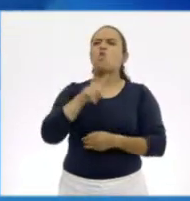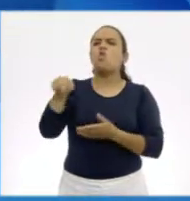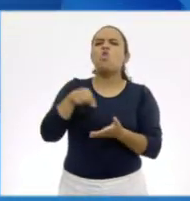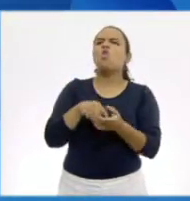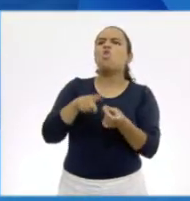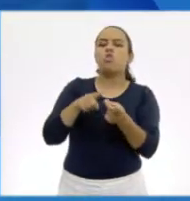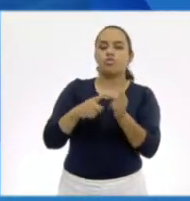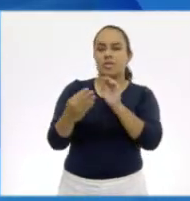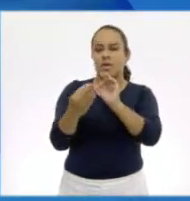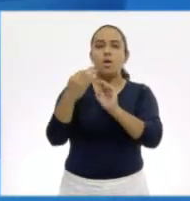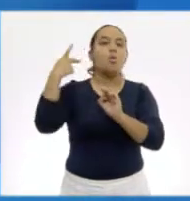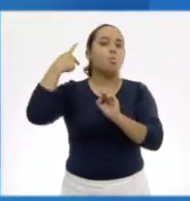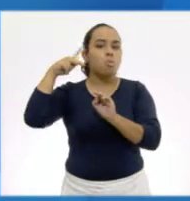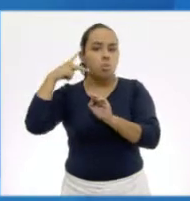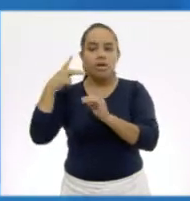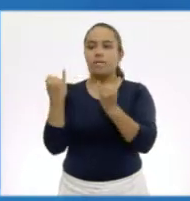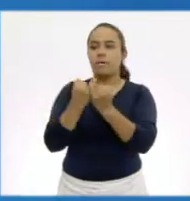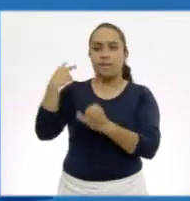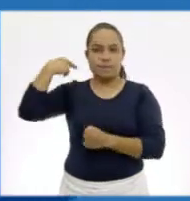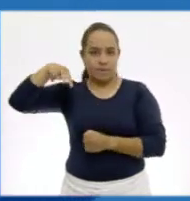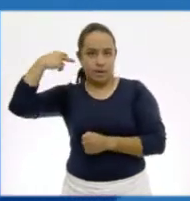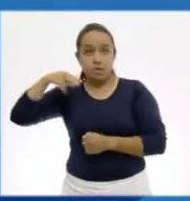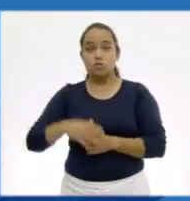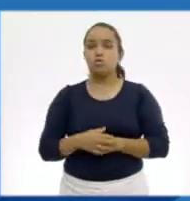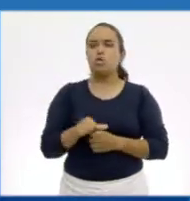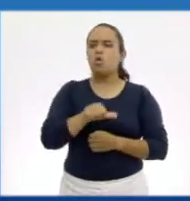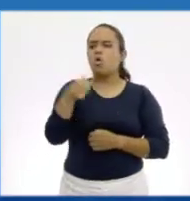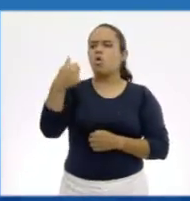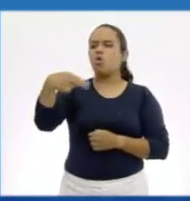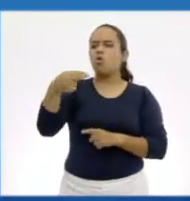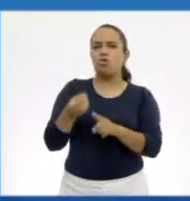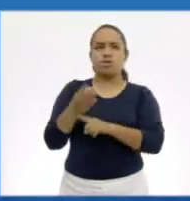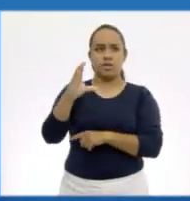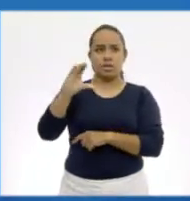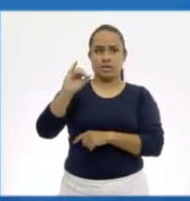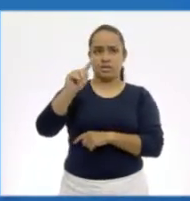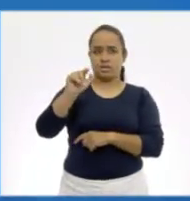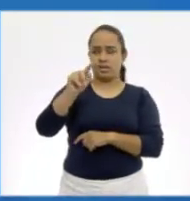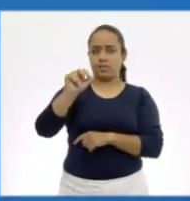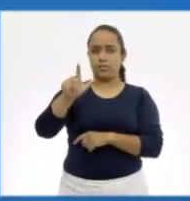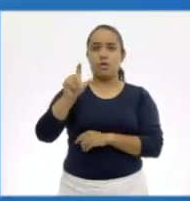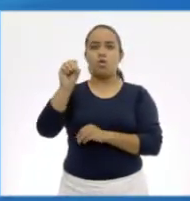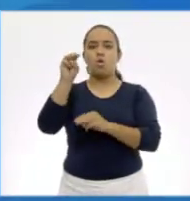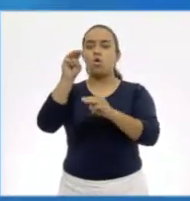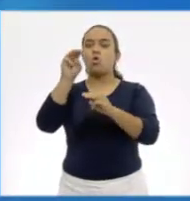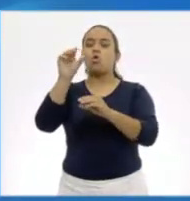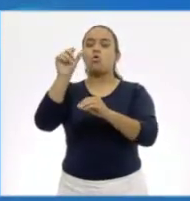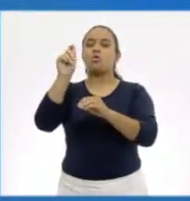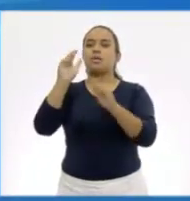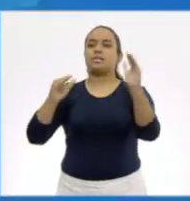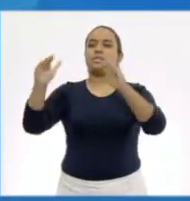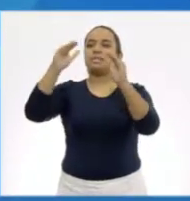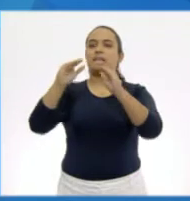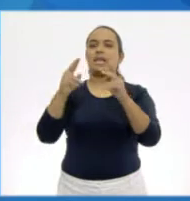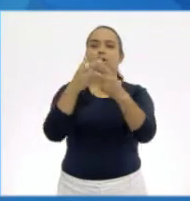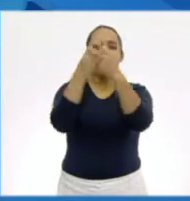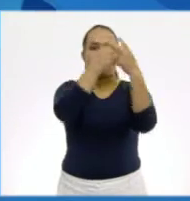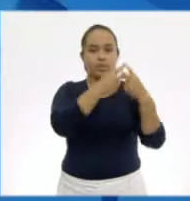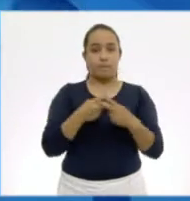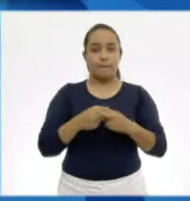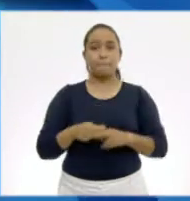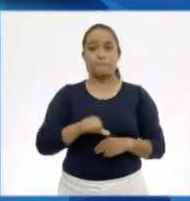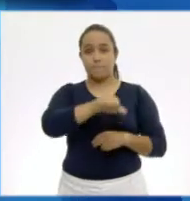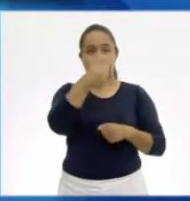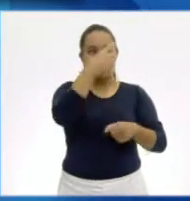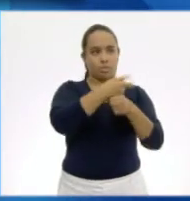encuentra entre Puebla y Veracruz. Otros nombres, sí, Tlaltepet o el Cerro de la Estrella. En el